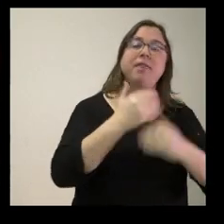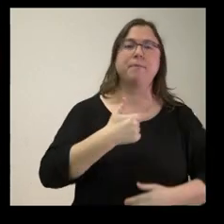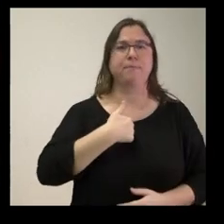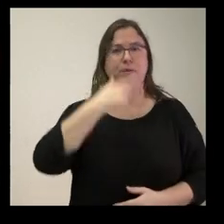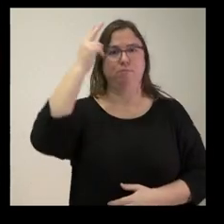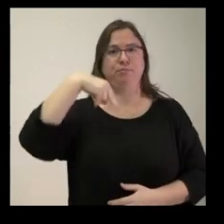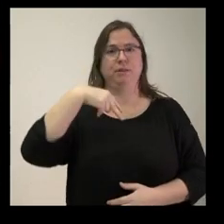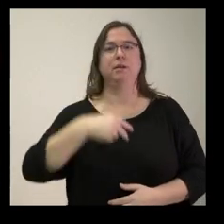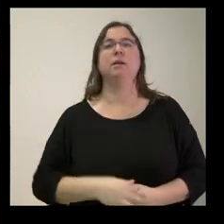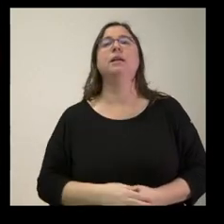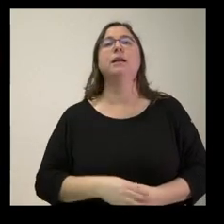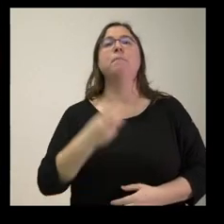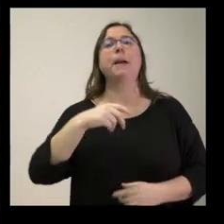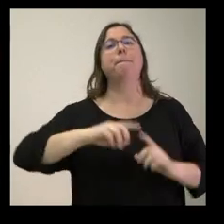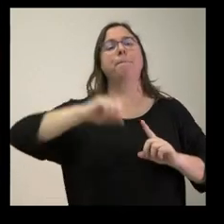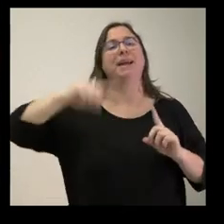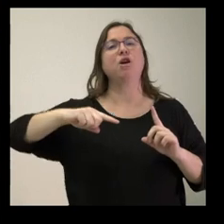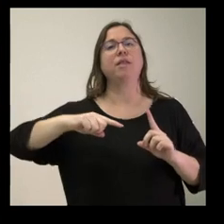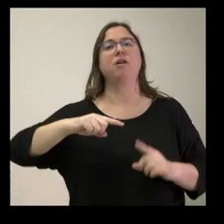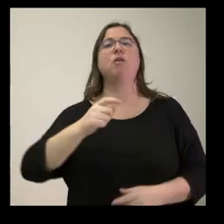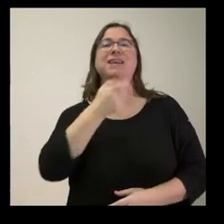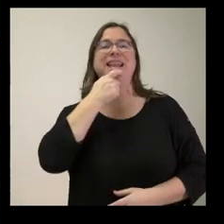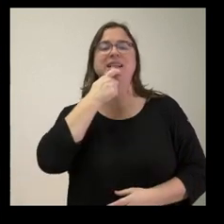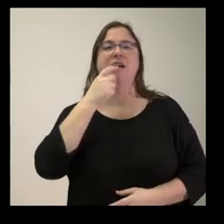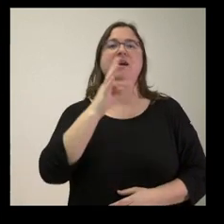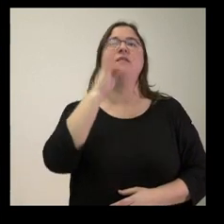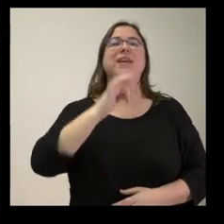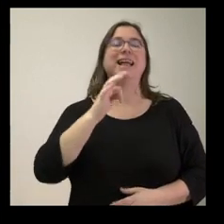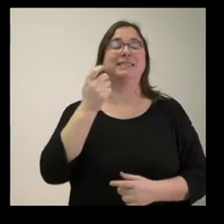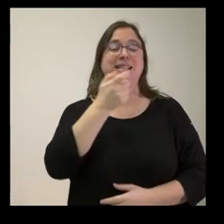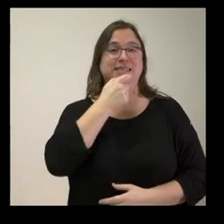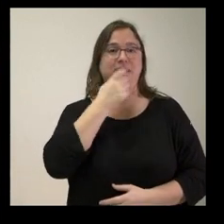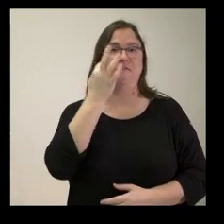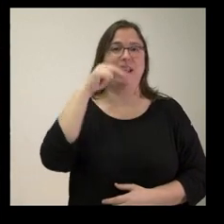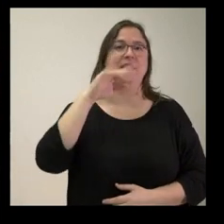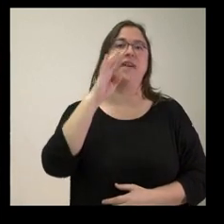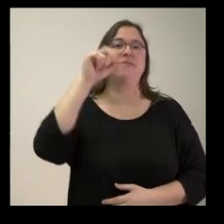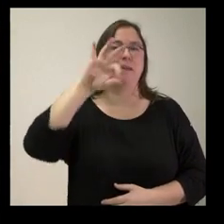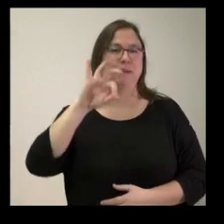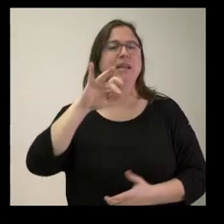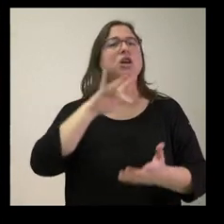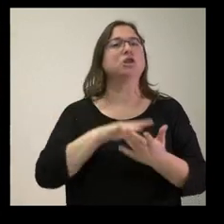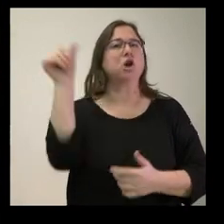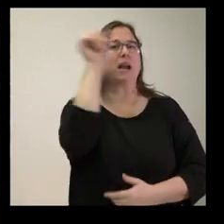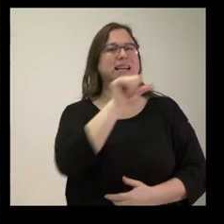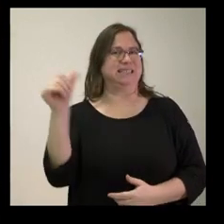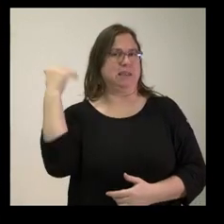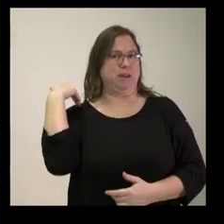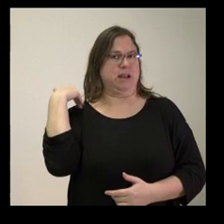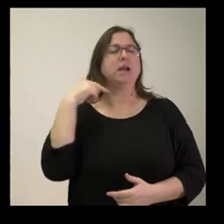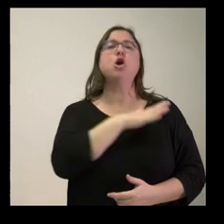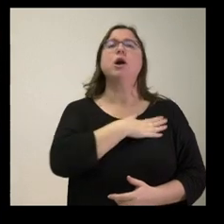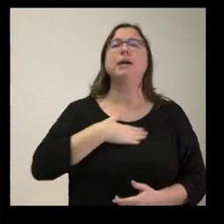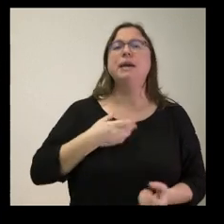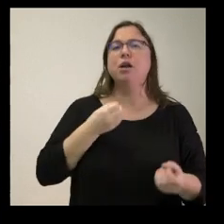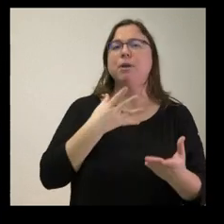Barney Jobson, del periódico británico El Financial Times. Dar a la experiencia de la última semana, quiero preguntar si la elección